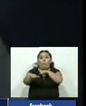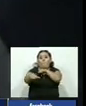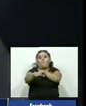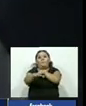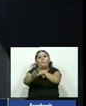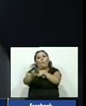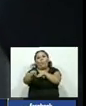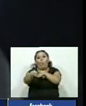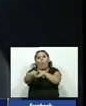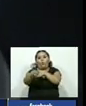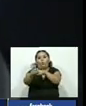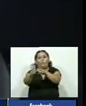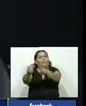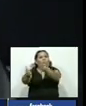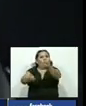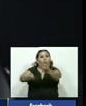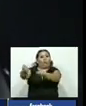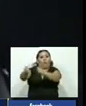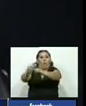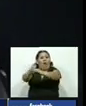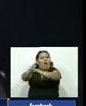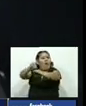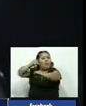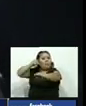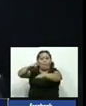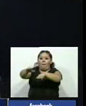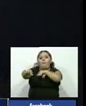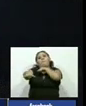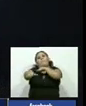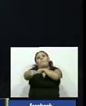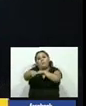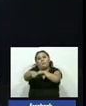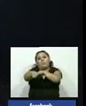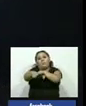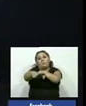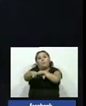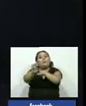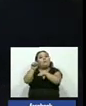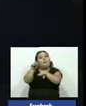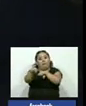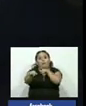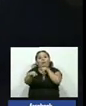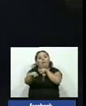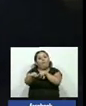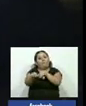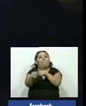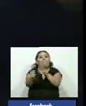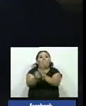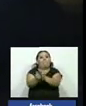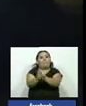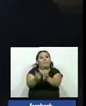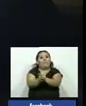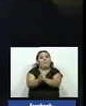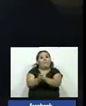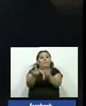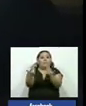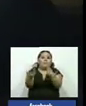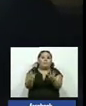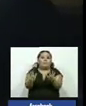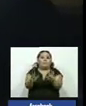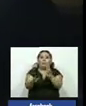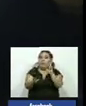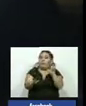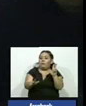un segundo vehículo que es un cabezal con remolque producto de eso se dan las